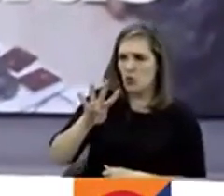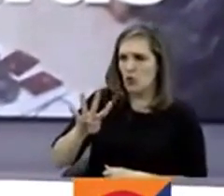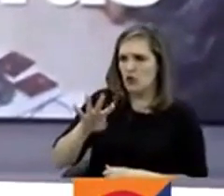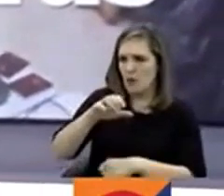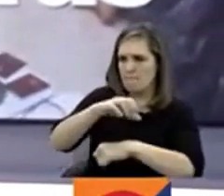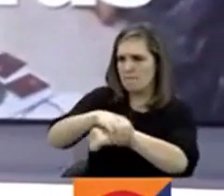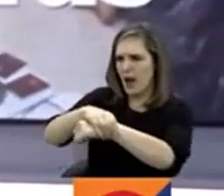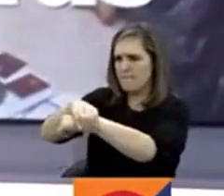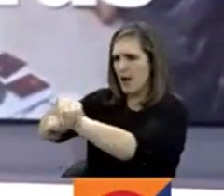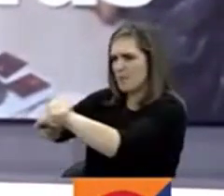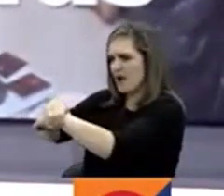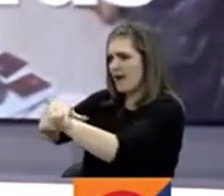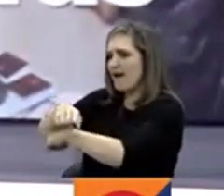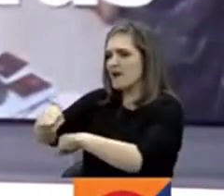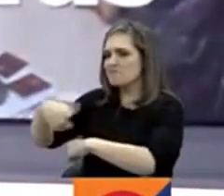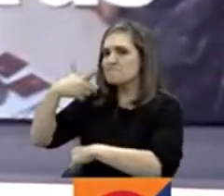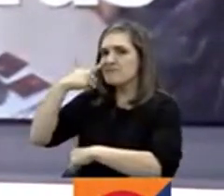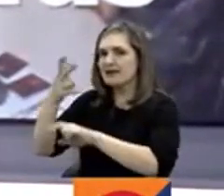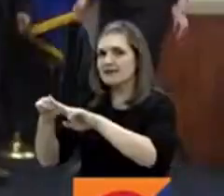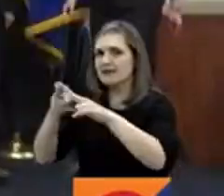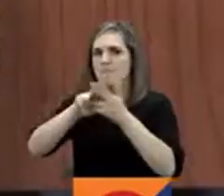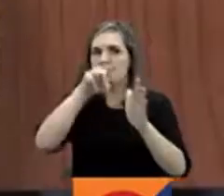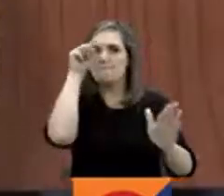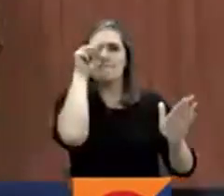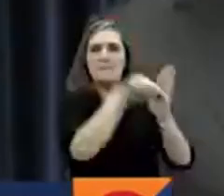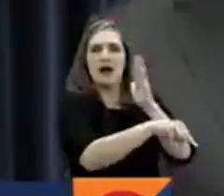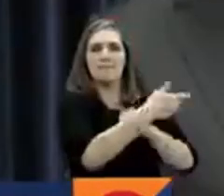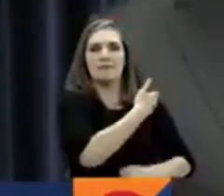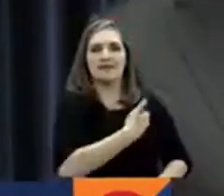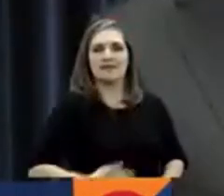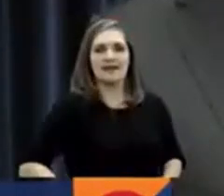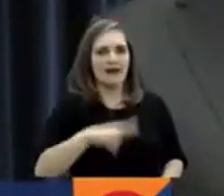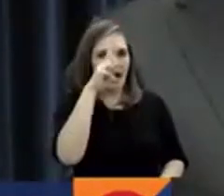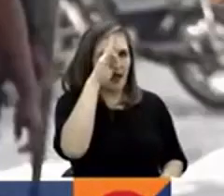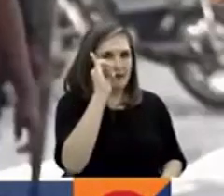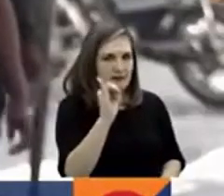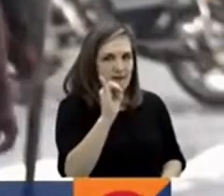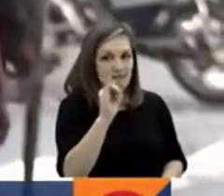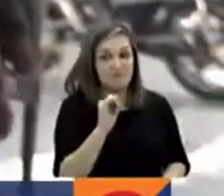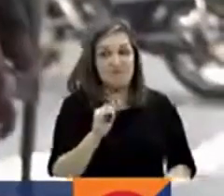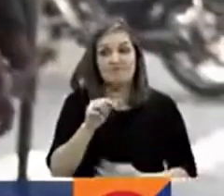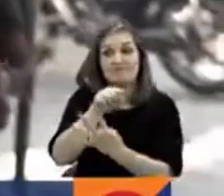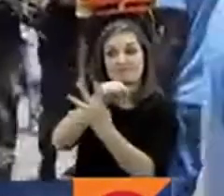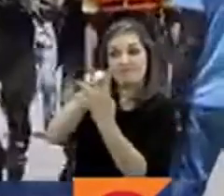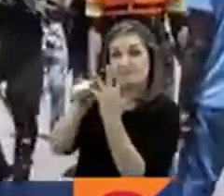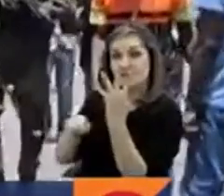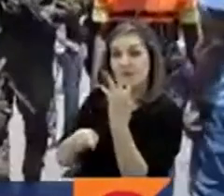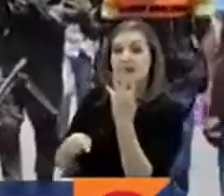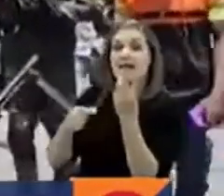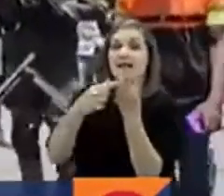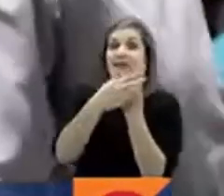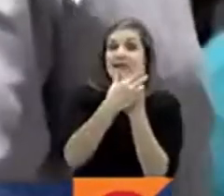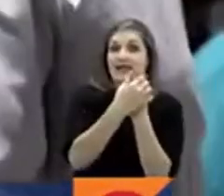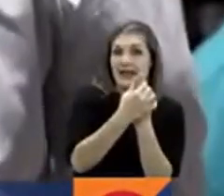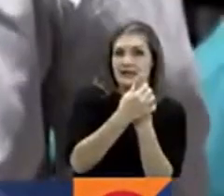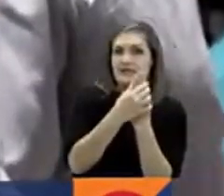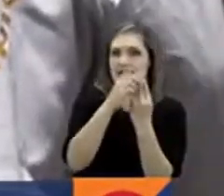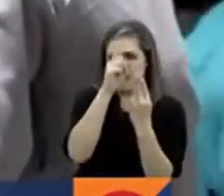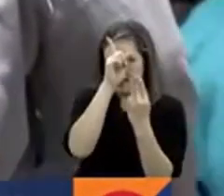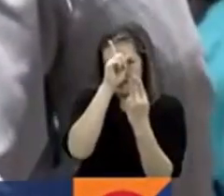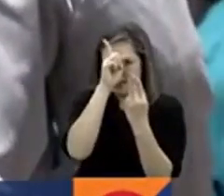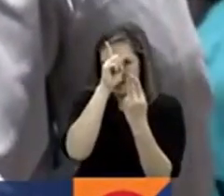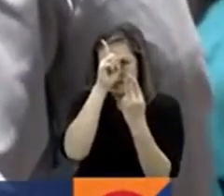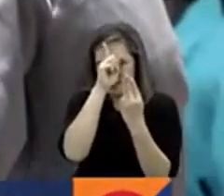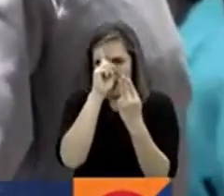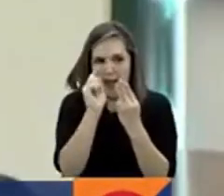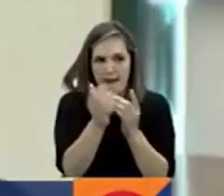el magnicidio del presidente haitiano Jovenel Moïse. Tres de los arrestados son acusados de conspirar para matar y secuestrar a una persona fuera